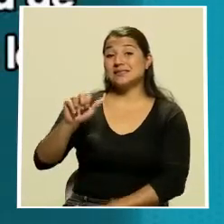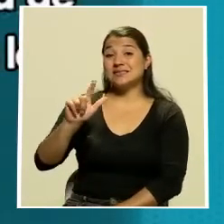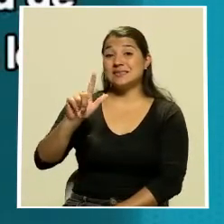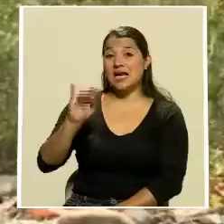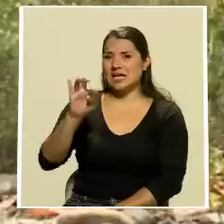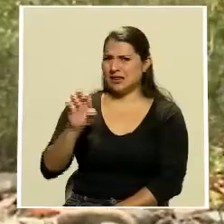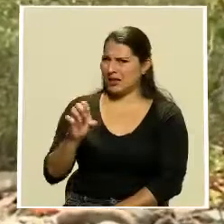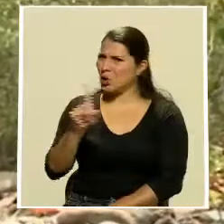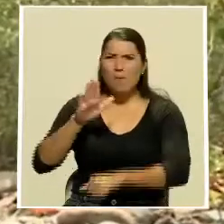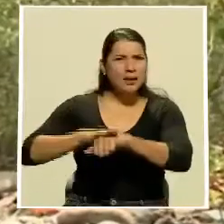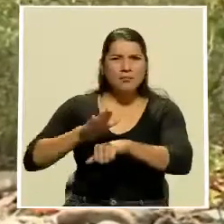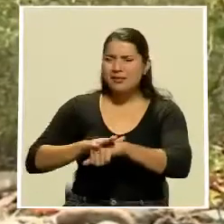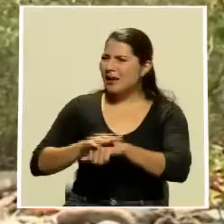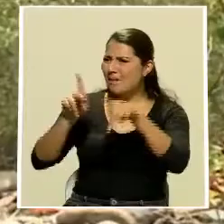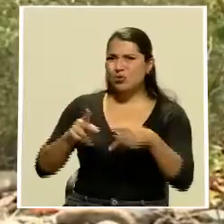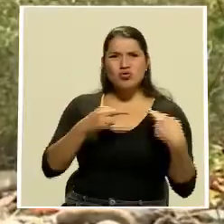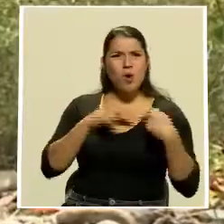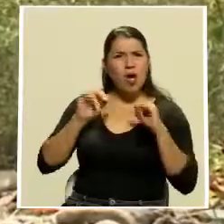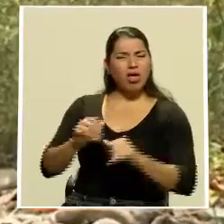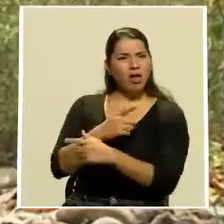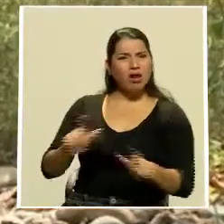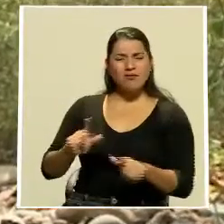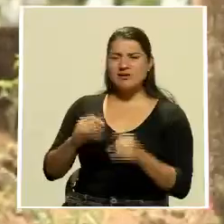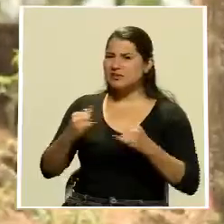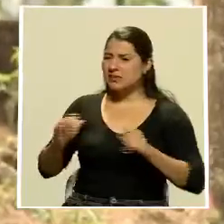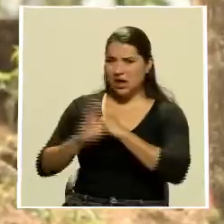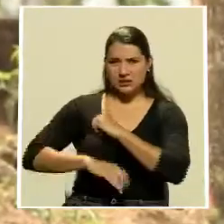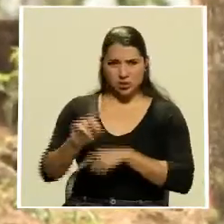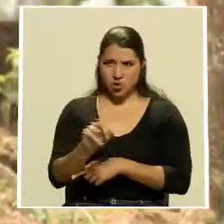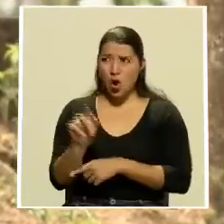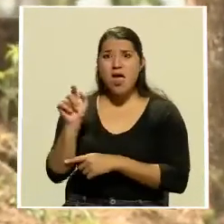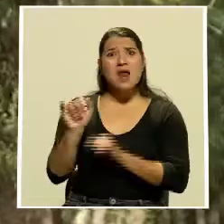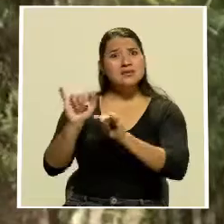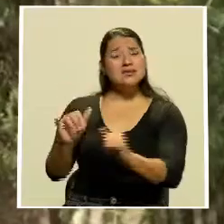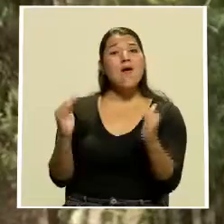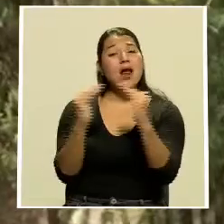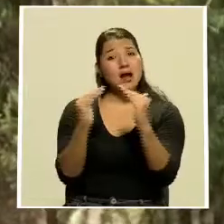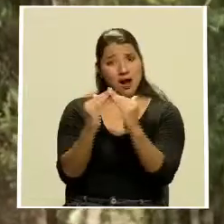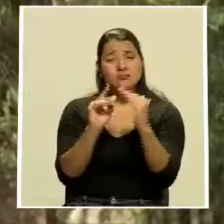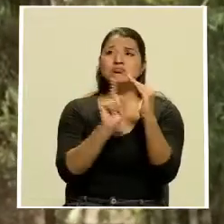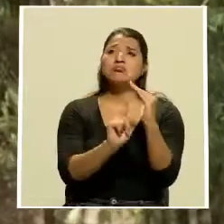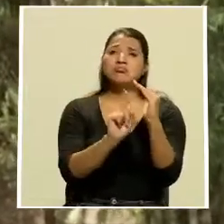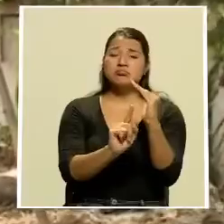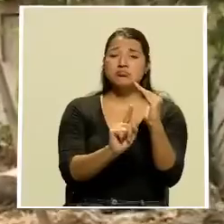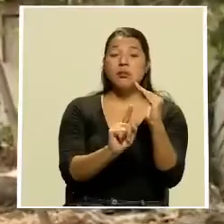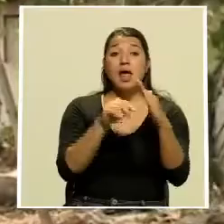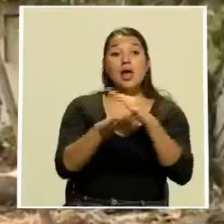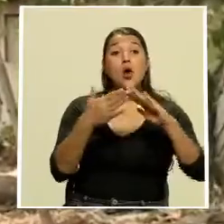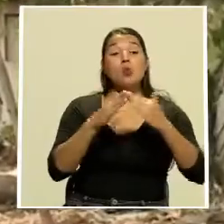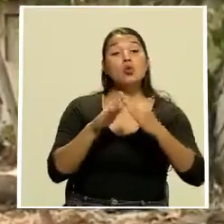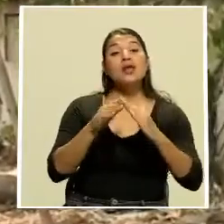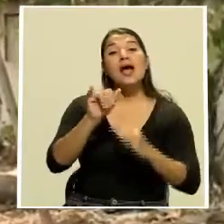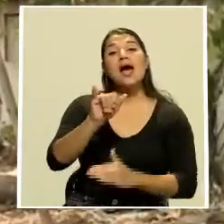impunidad. Sergio Rojas Ortiz fue asesinado mientras se encontraba en su vivienda en el territorio indígena de Salitre en la comunidad de Yeri esto en